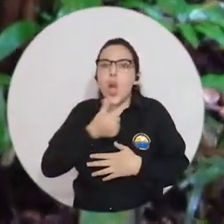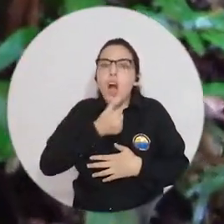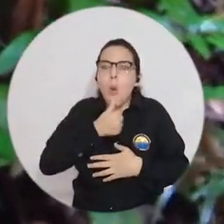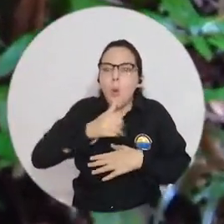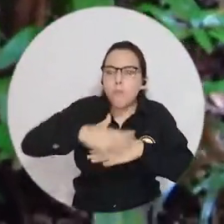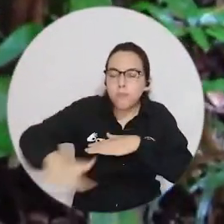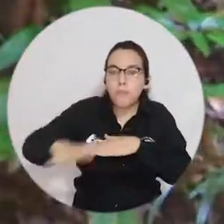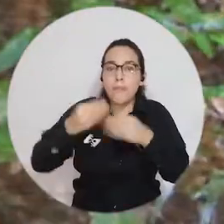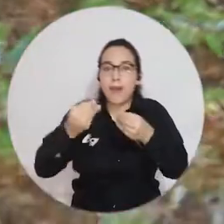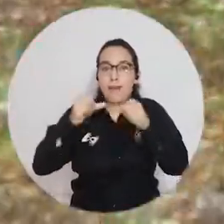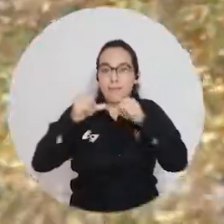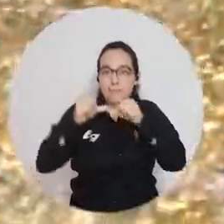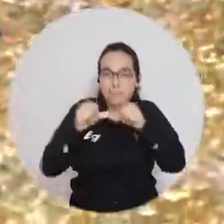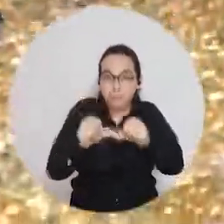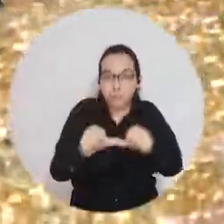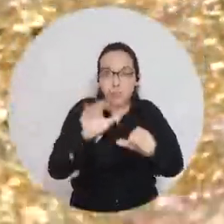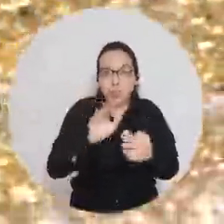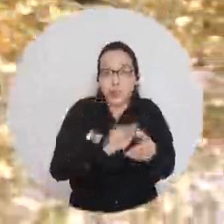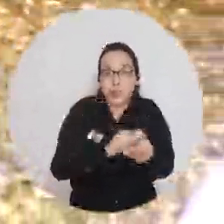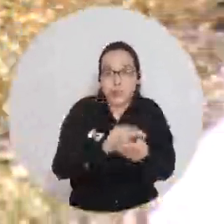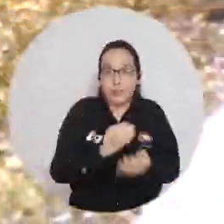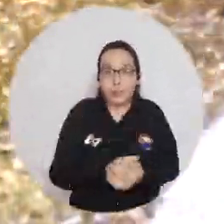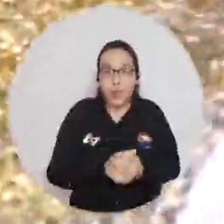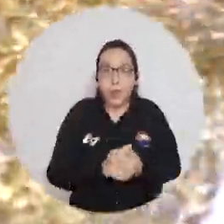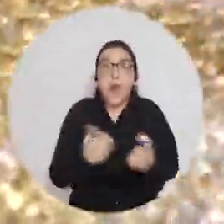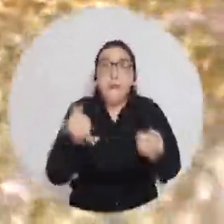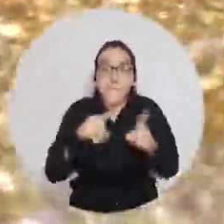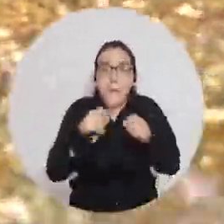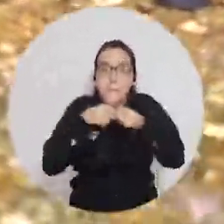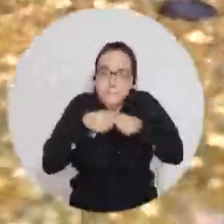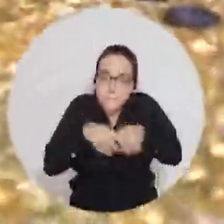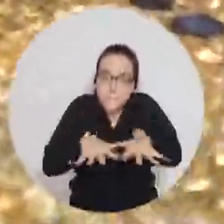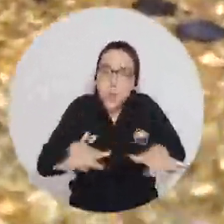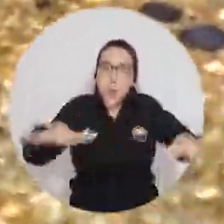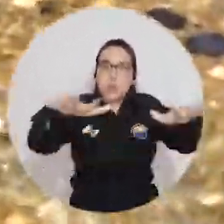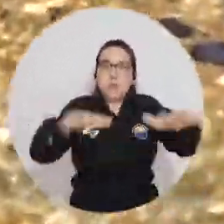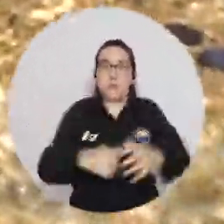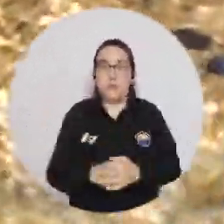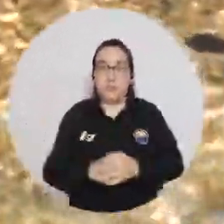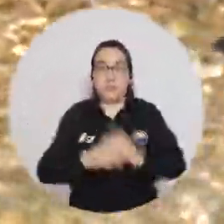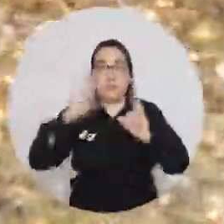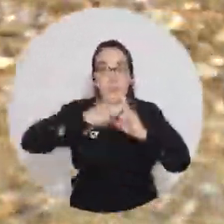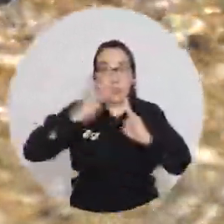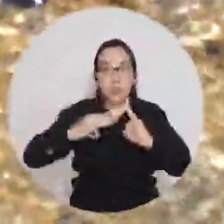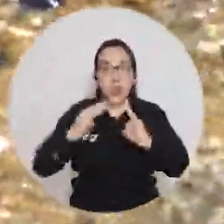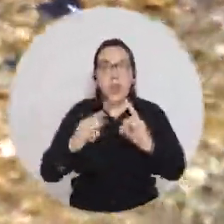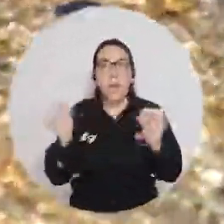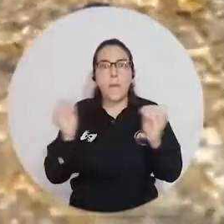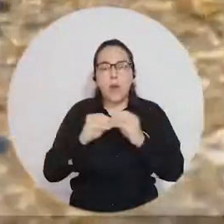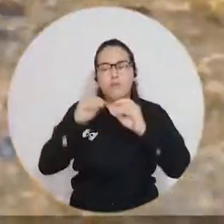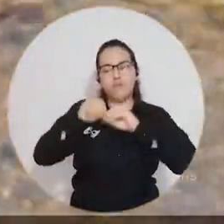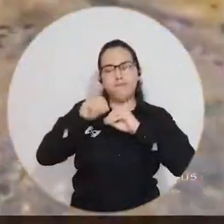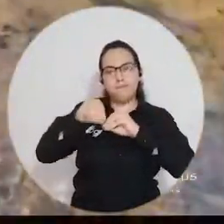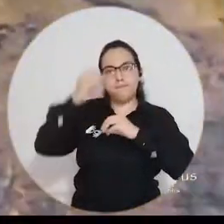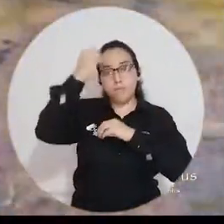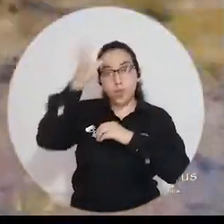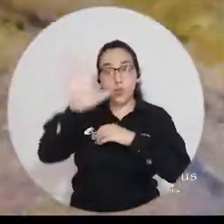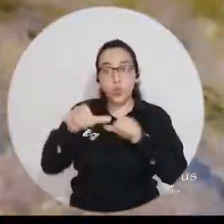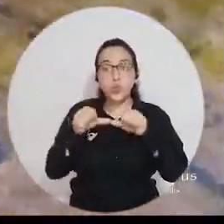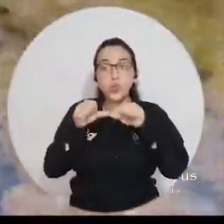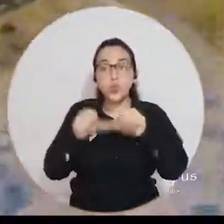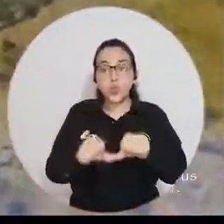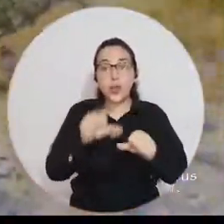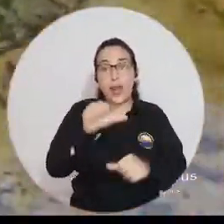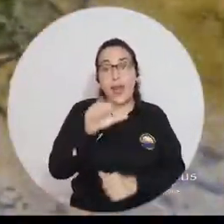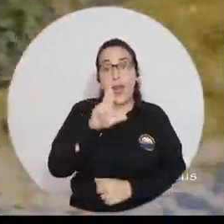o acuarios para la conservación de estas especies y el repoblamiento también. Uny Magdalena ha impulsado la generación de conocimiento para